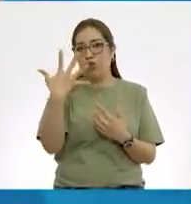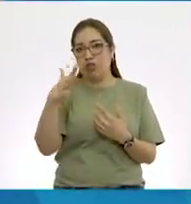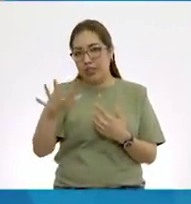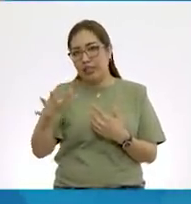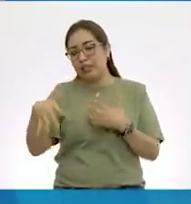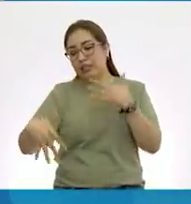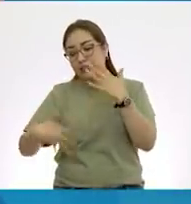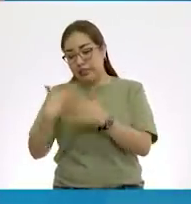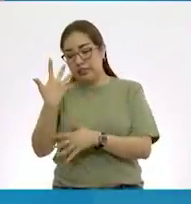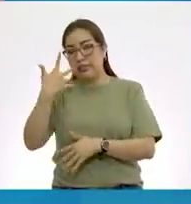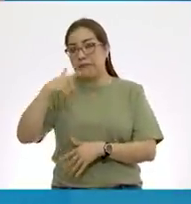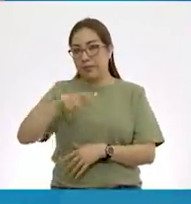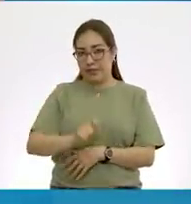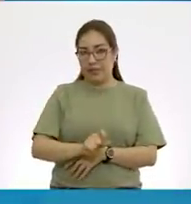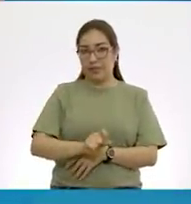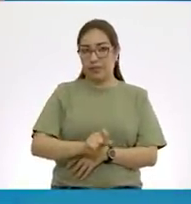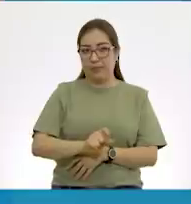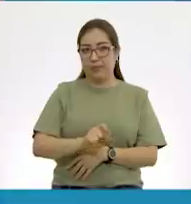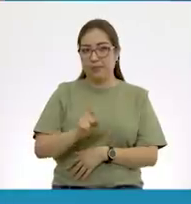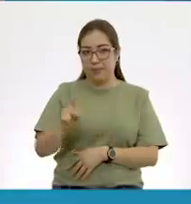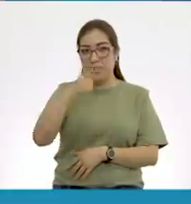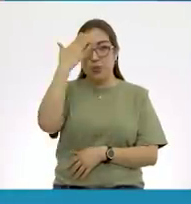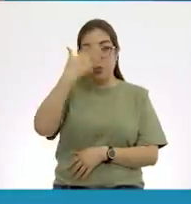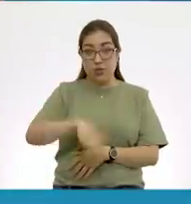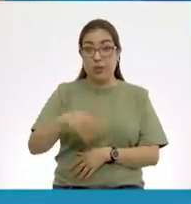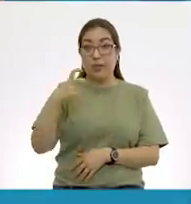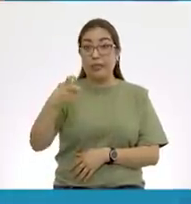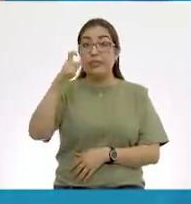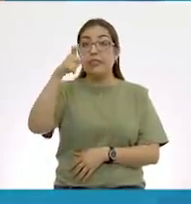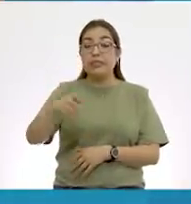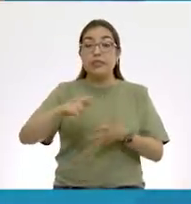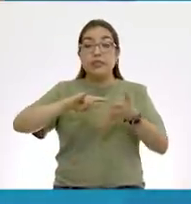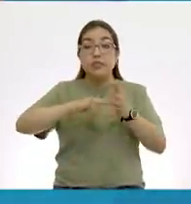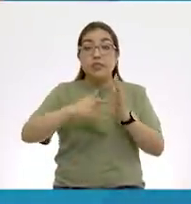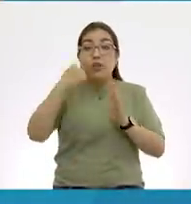nos están marcando las horas.